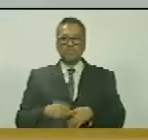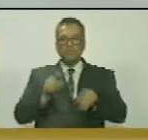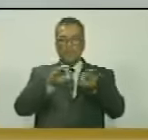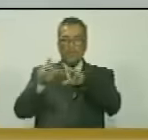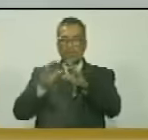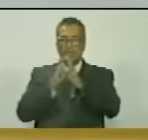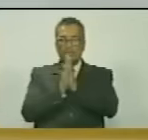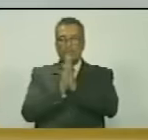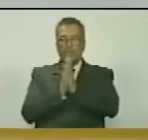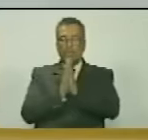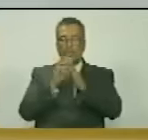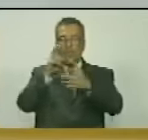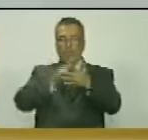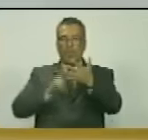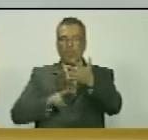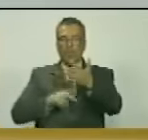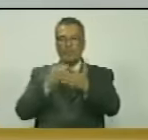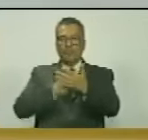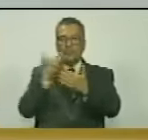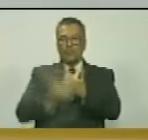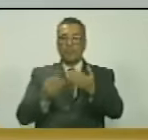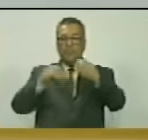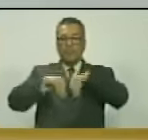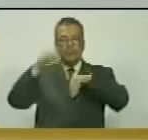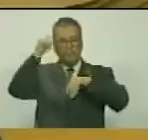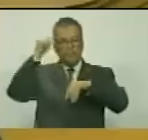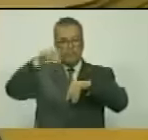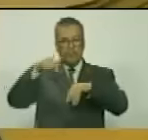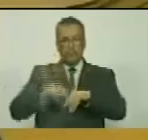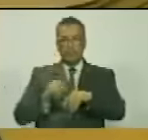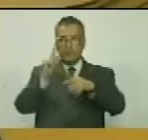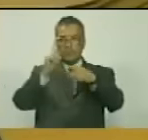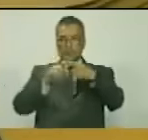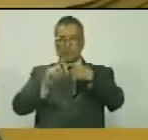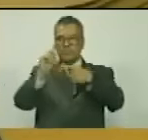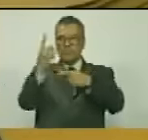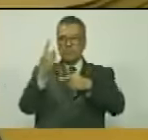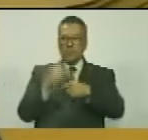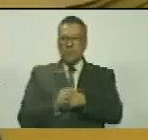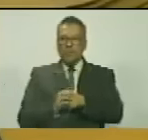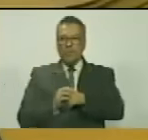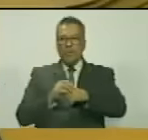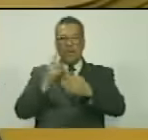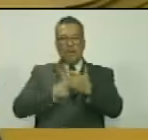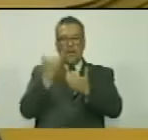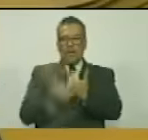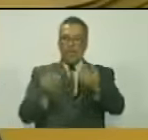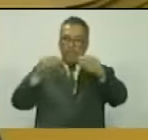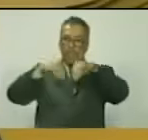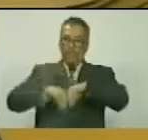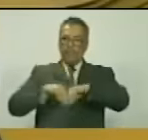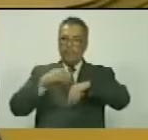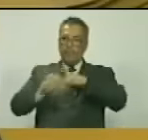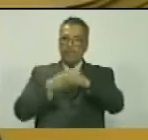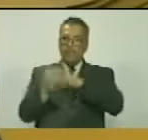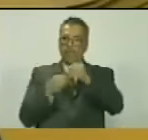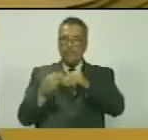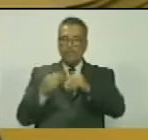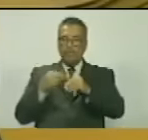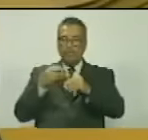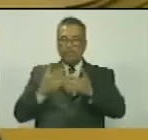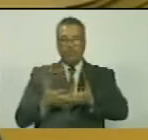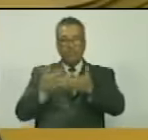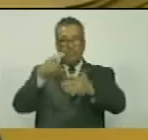Ciudadana secretaria, por favor, sirve esa lectura al proyecto de orden del día de hoy. Punto número uno. Proyecto de acuerdo mediante el cual se